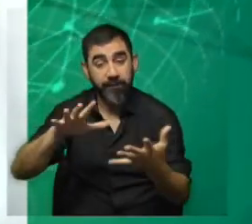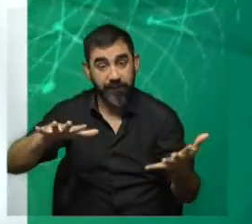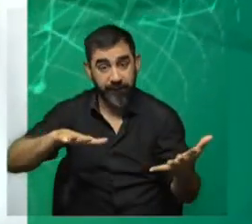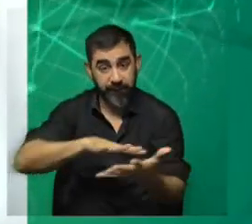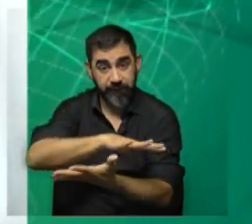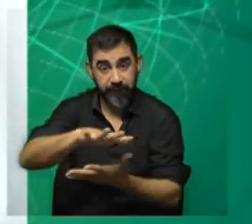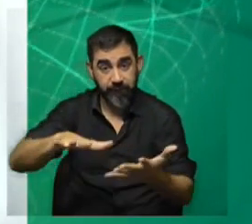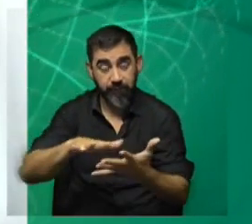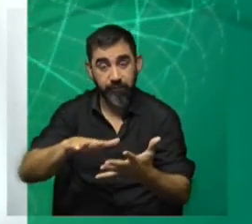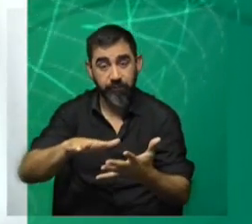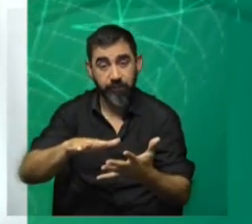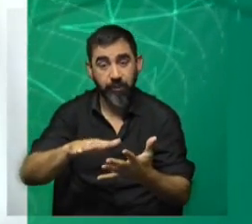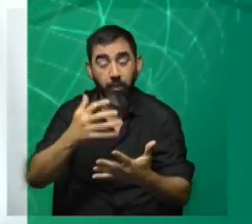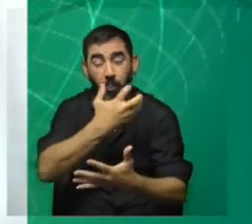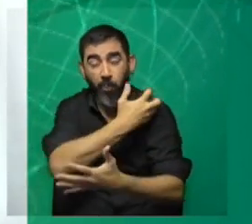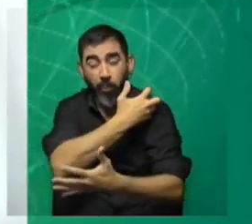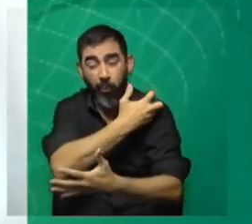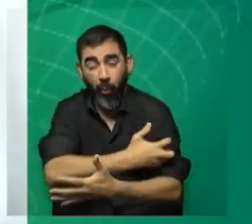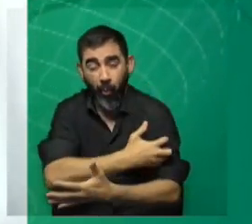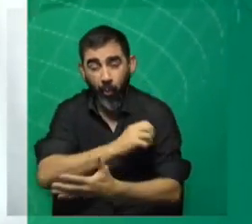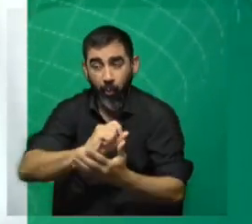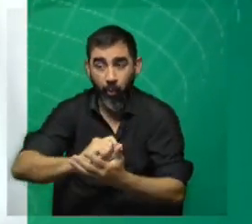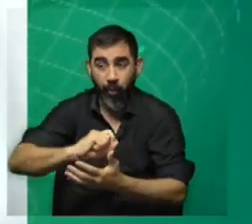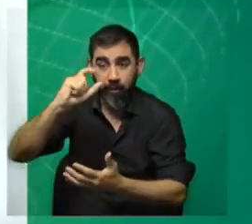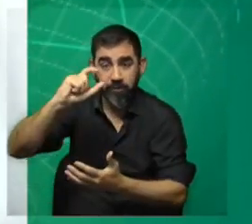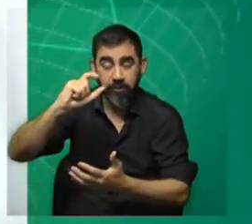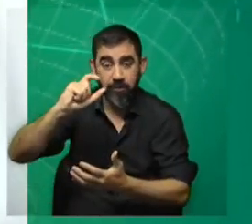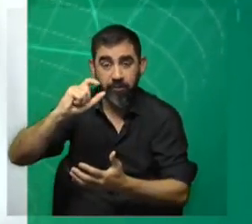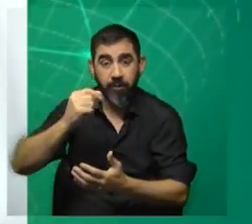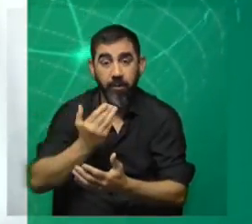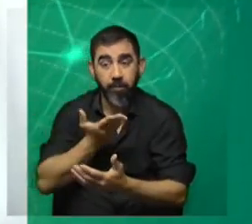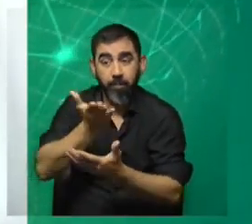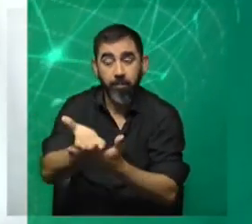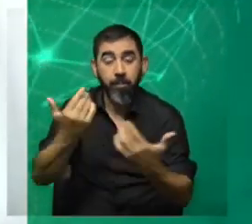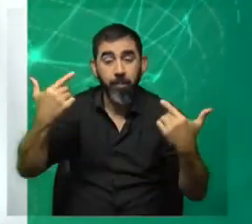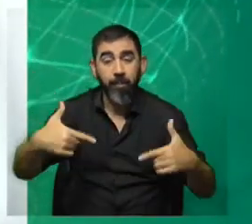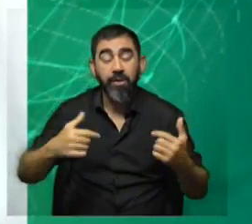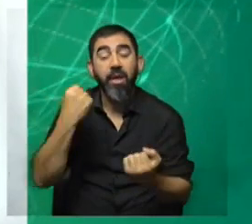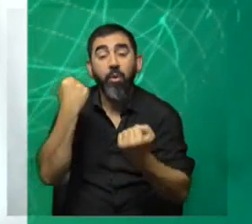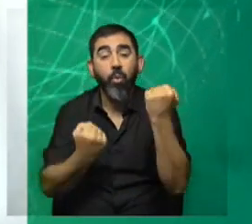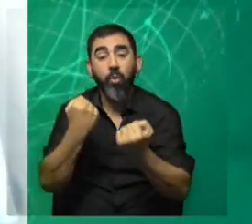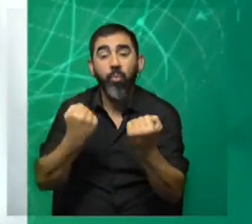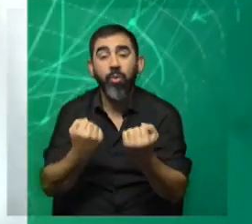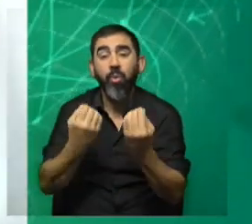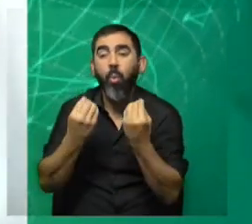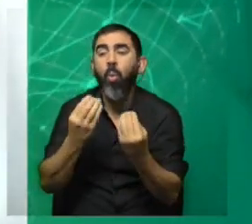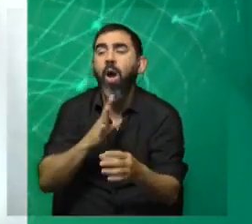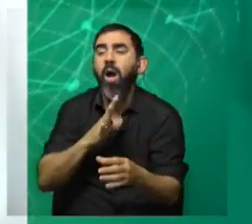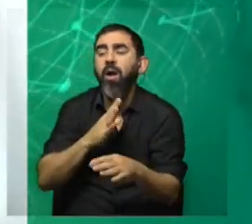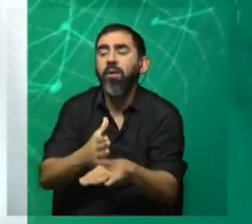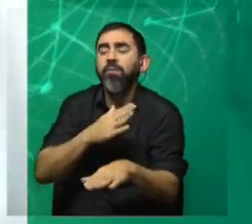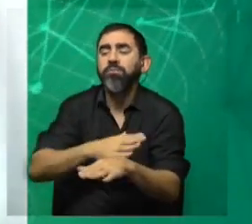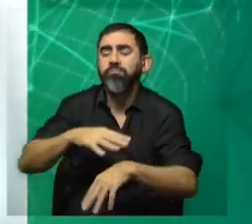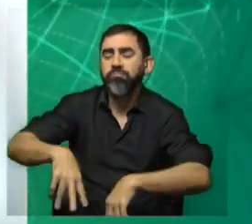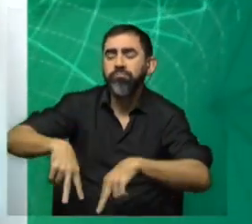de aumento de la pobreza en la interpelación de la Ministra Robleche. Bueno, ¿cuáles serán los diagnósticos para